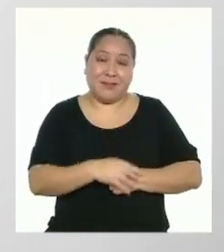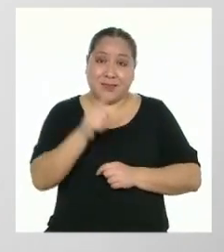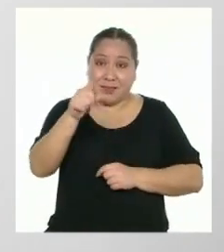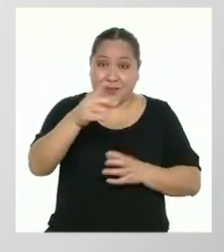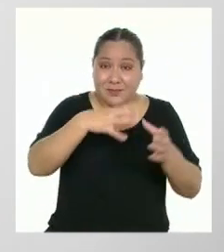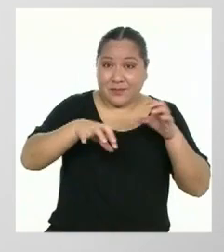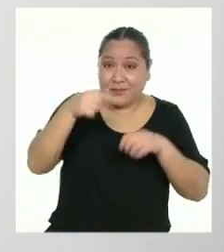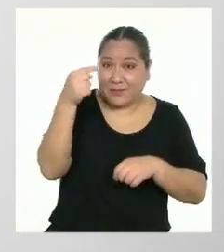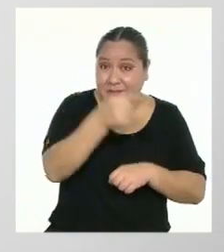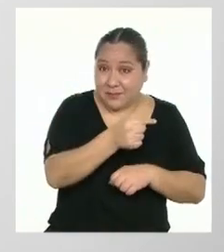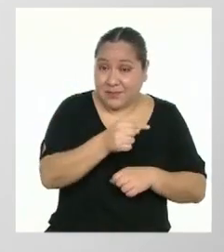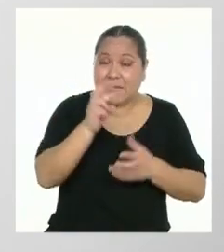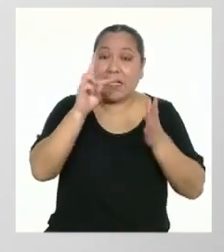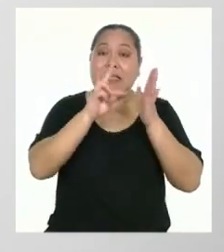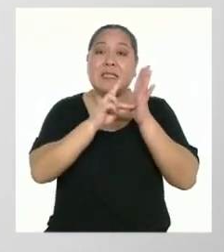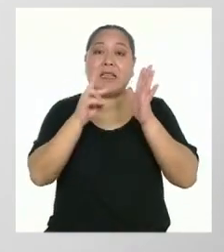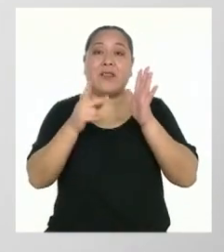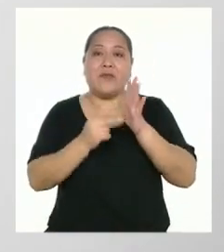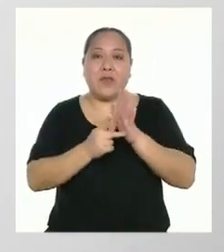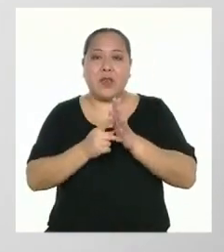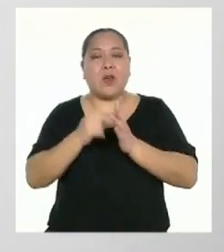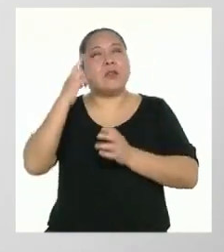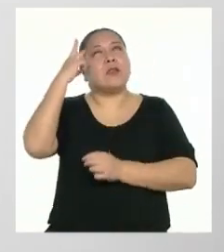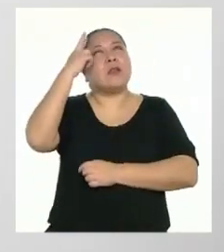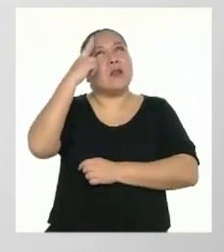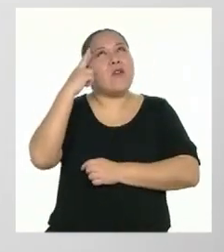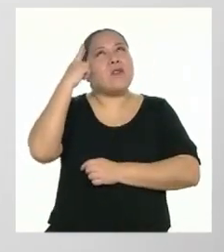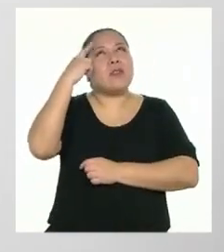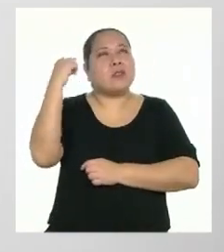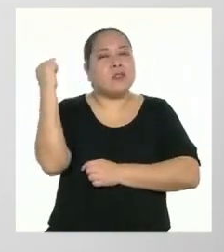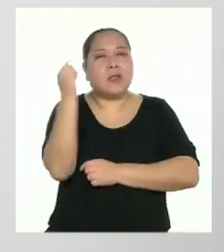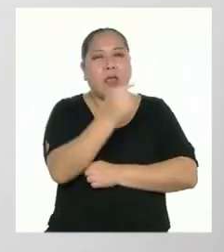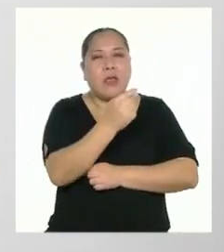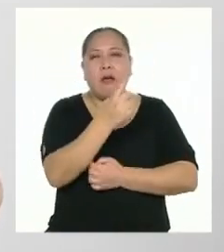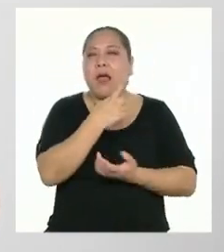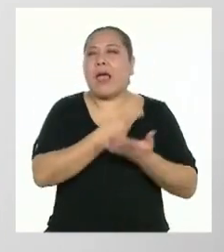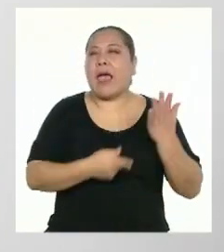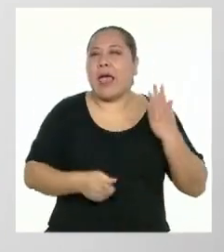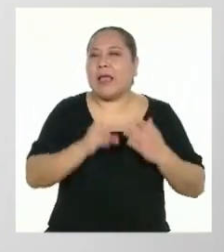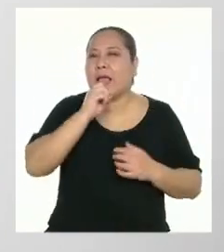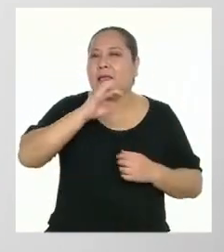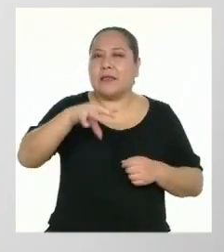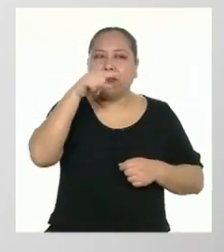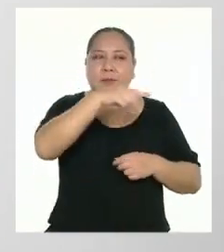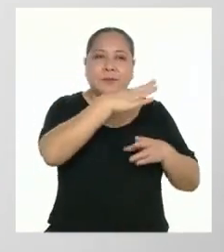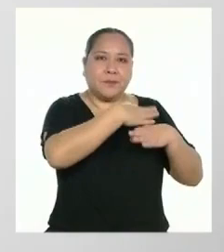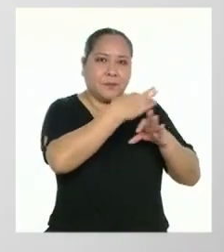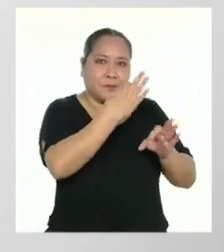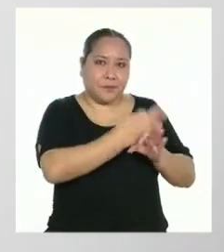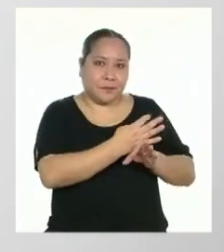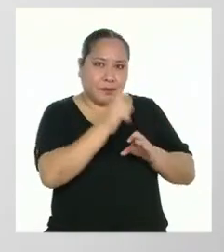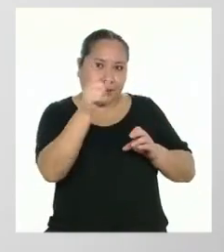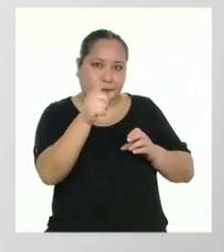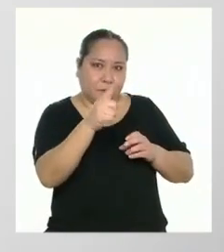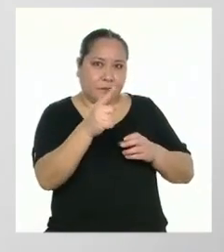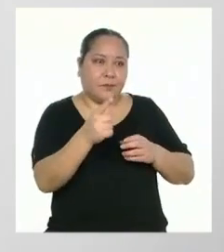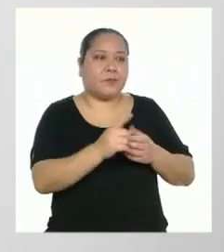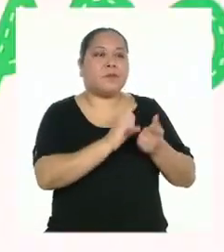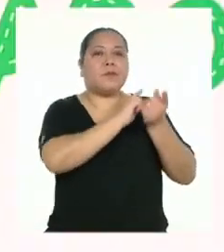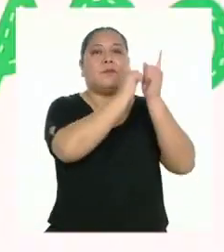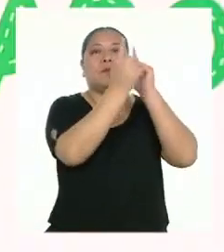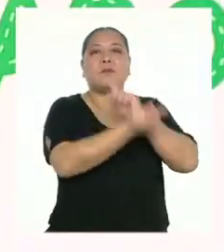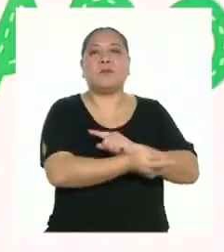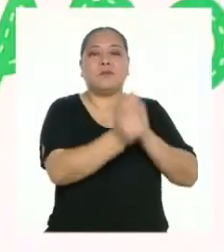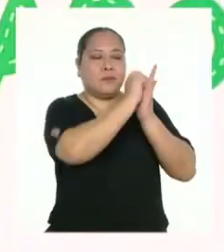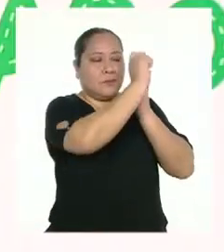haces esto, significa que estás reflexionando sobre el contenido y la forma que le darás al nuevo texto.